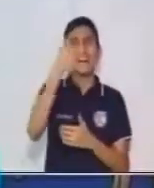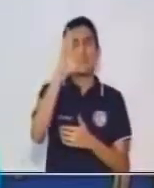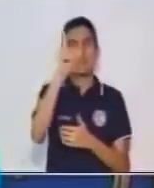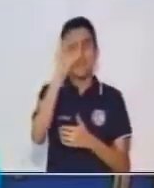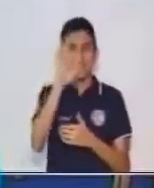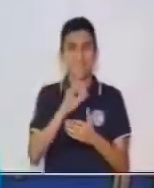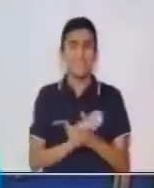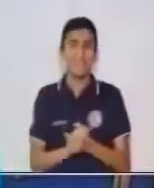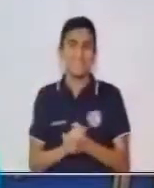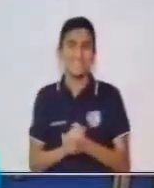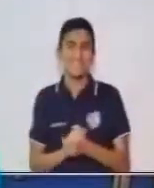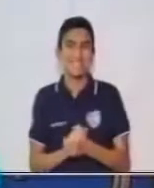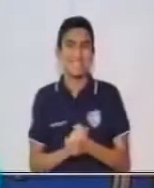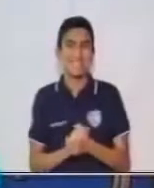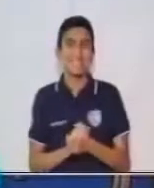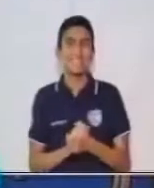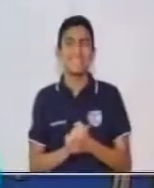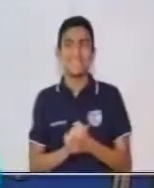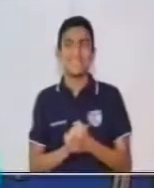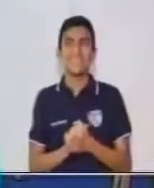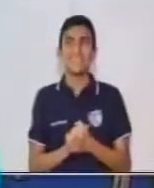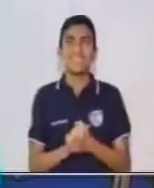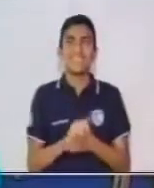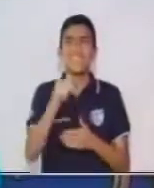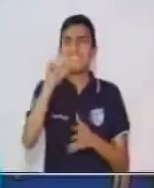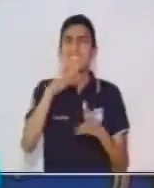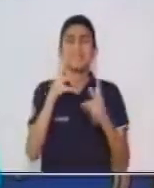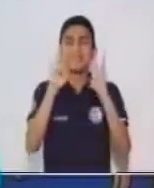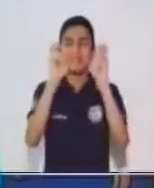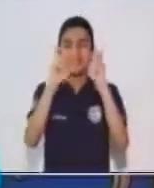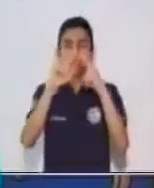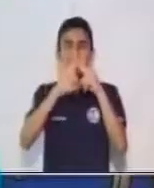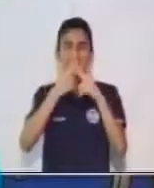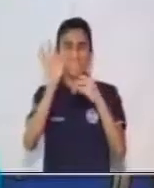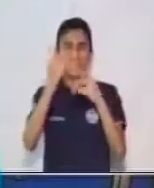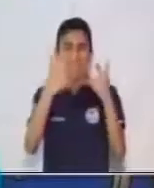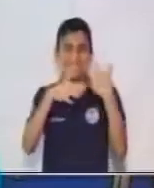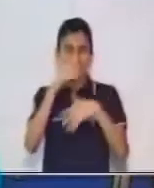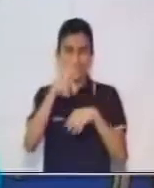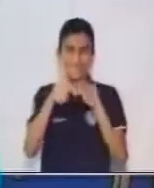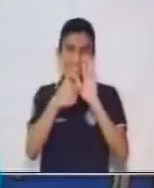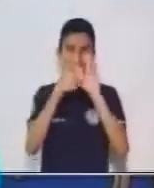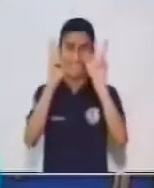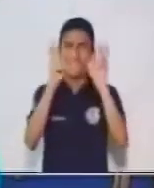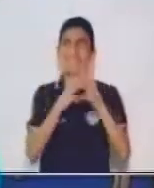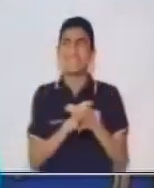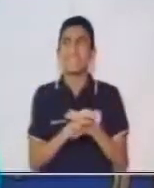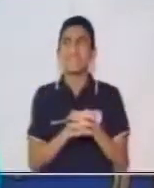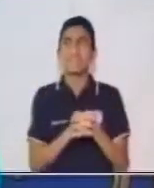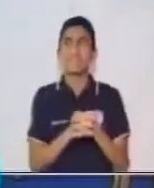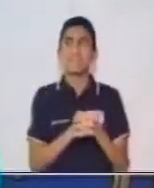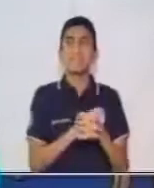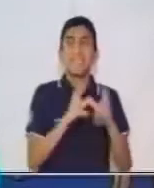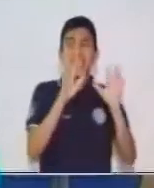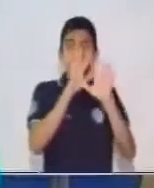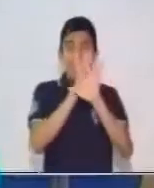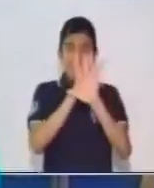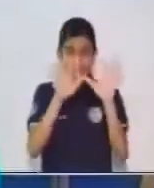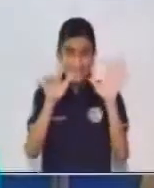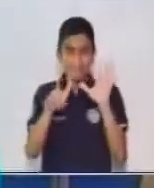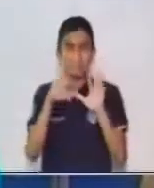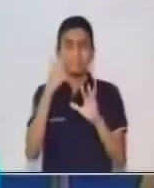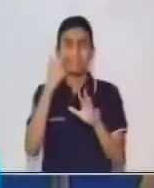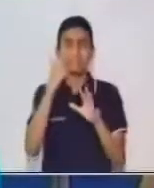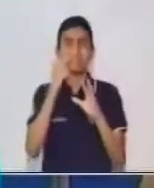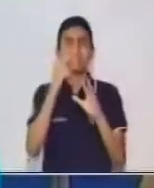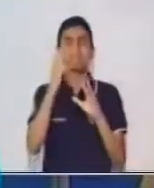¿Cómo estás, Pablo? Y es así como damos inicio entonces a este tema. Como hemos estado hablando, hemos